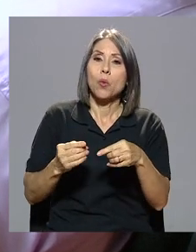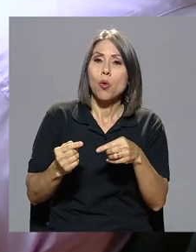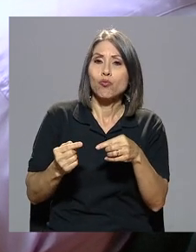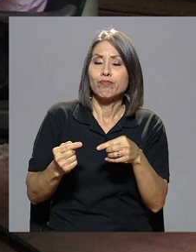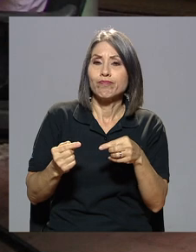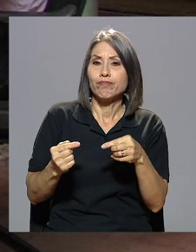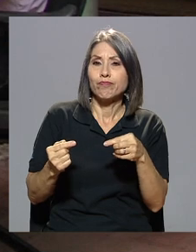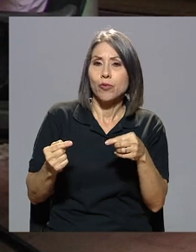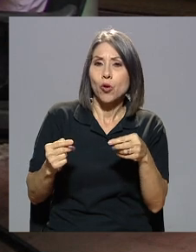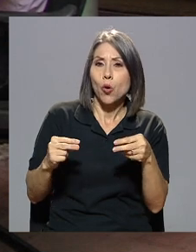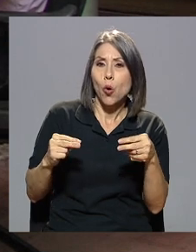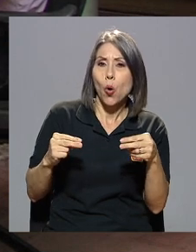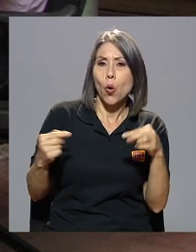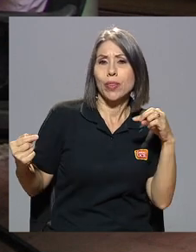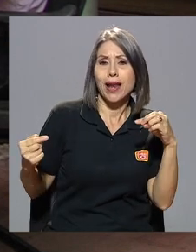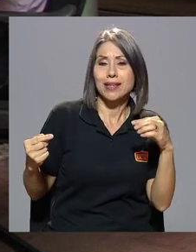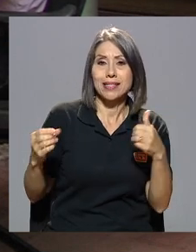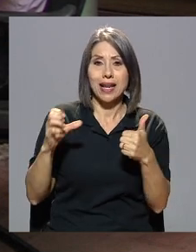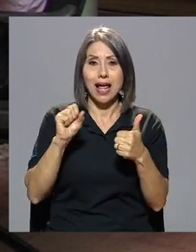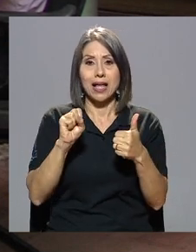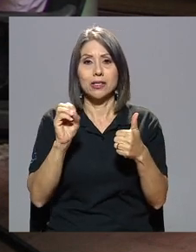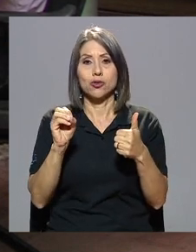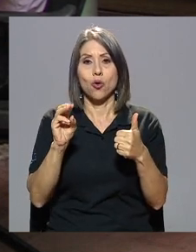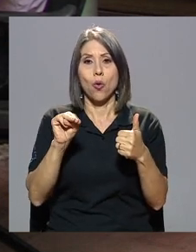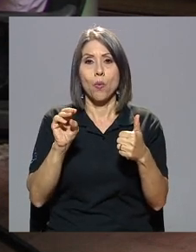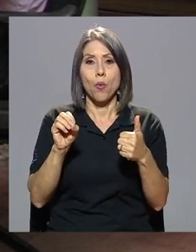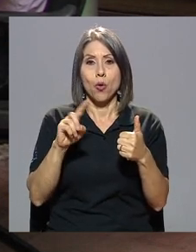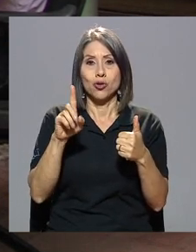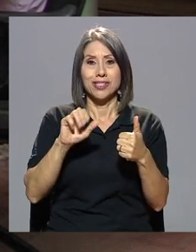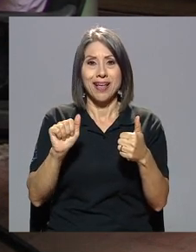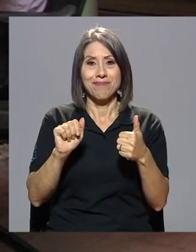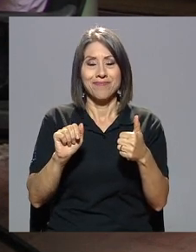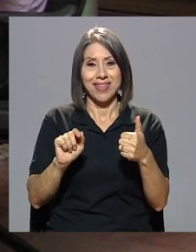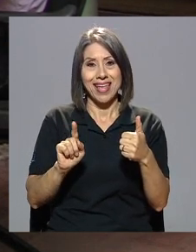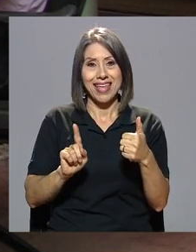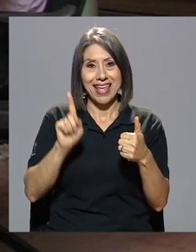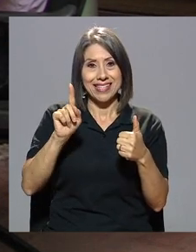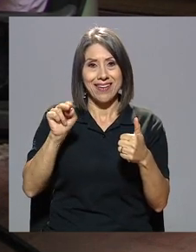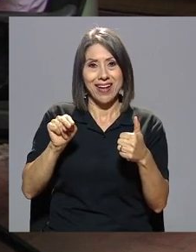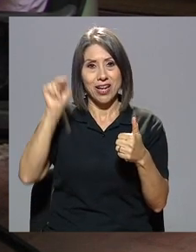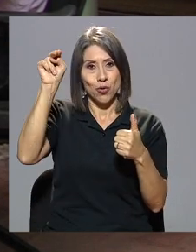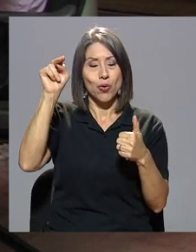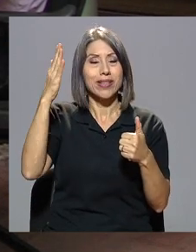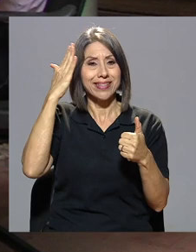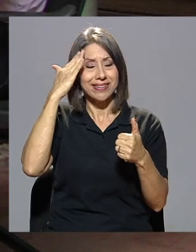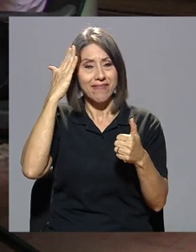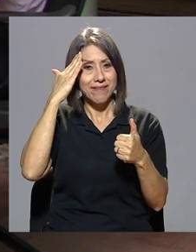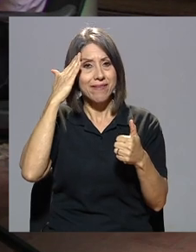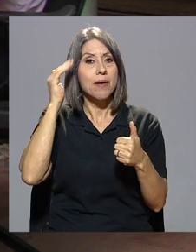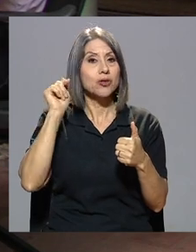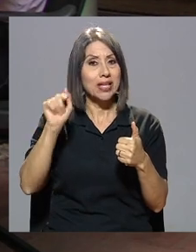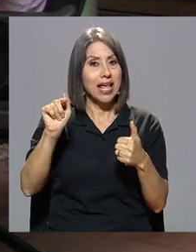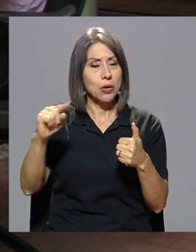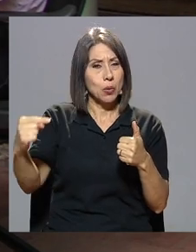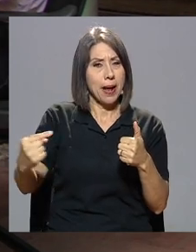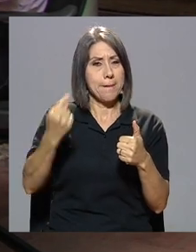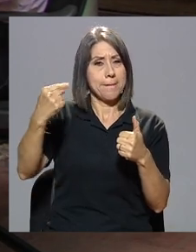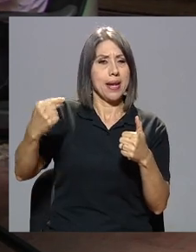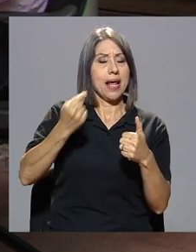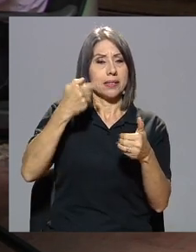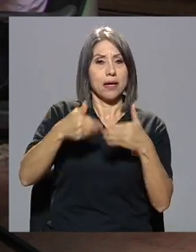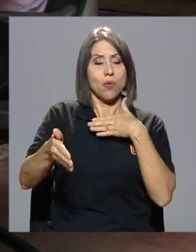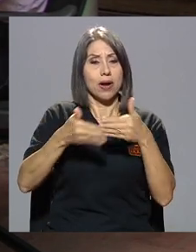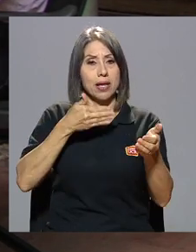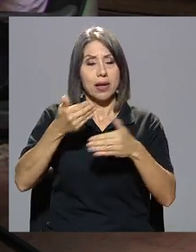por un lado a Somoza que estaba en el norte y que sabíamos que iba a ser obviamente una